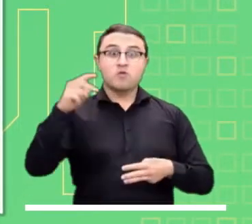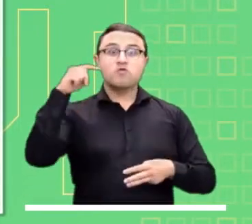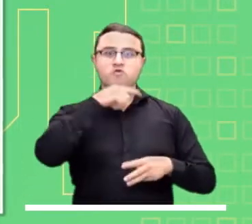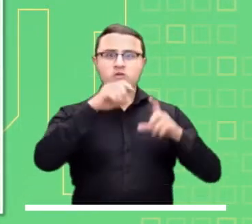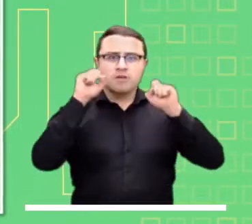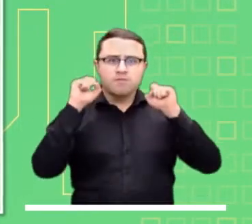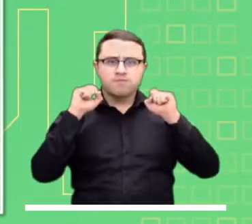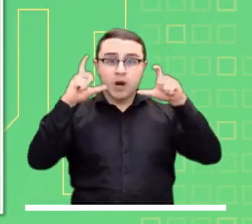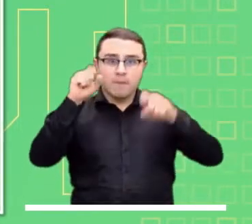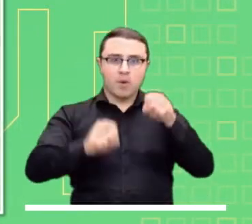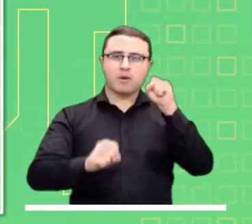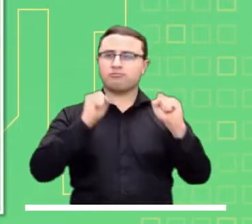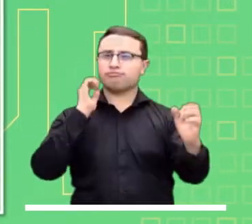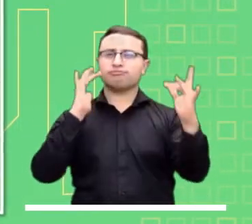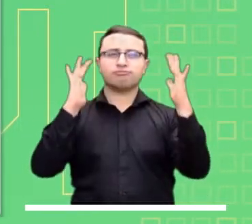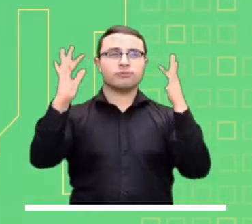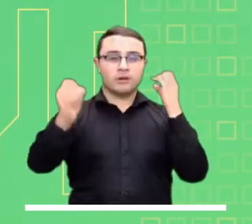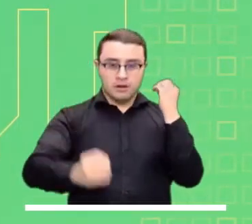este municipio.